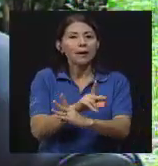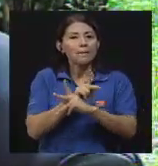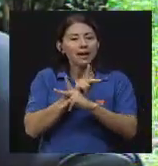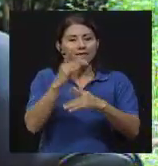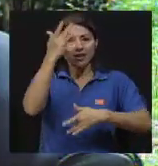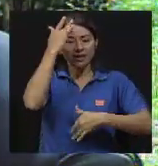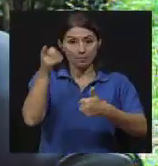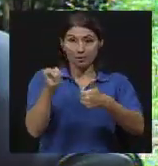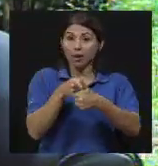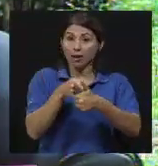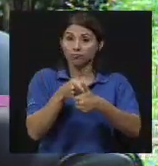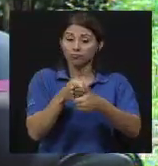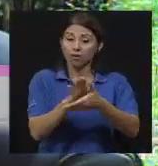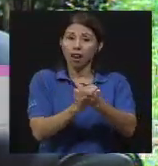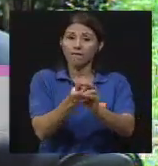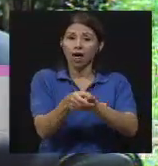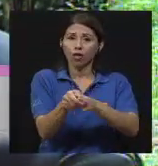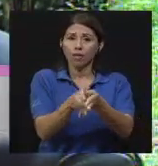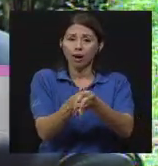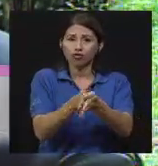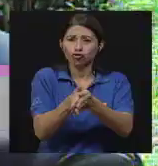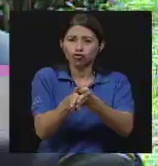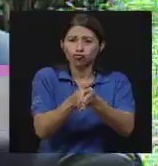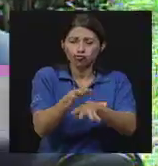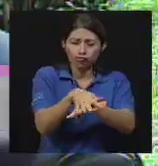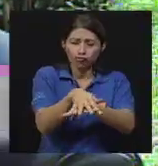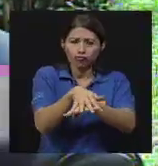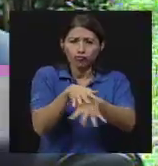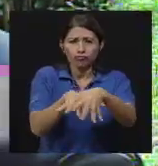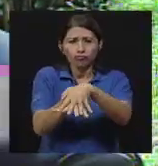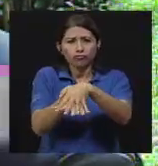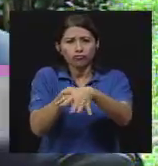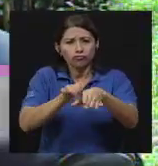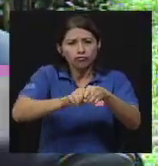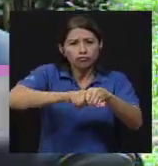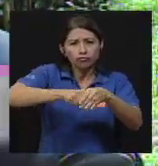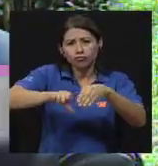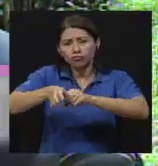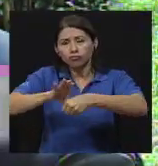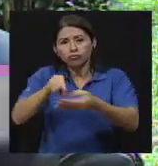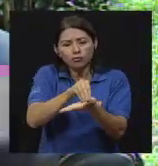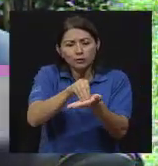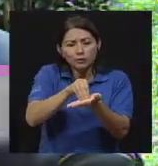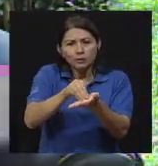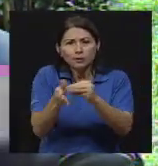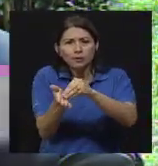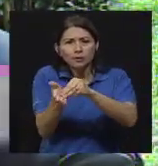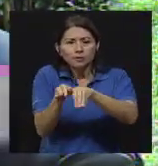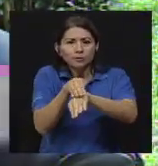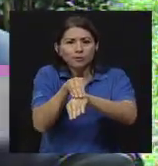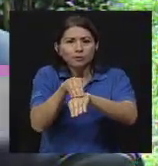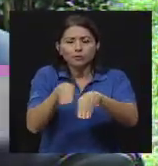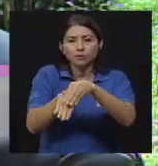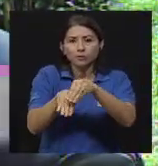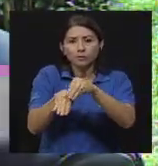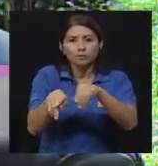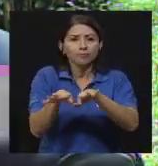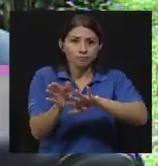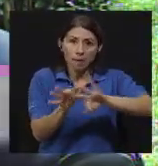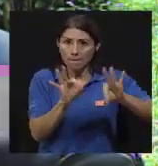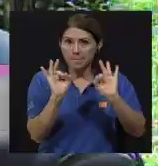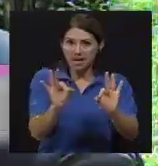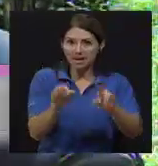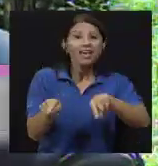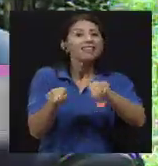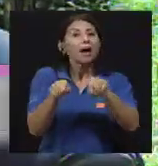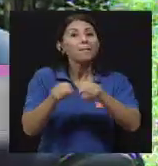número uno, el lavado de manos y número uno también, el lavado de las tablas de picar y de los cuchillos que usamos en el procesamiento. Y